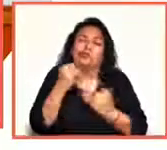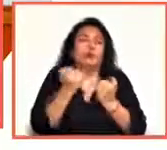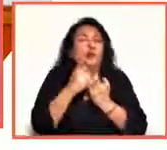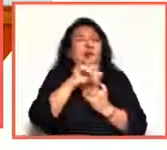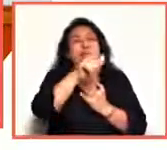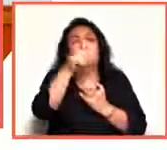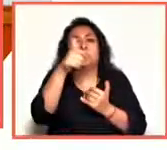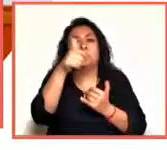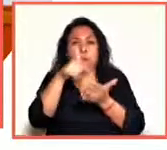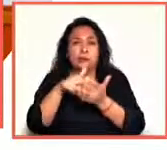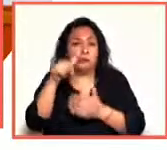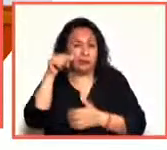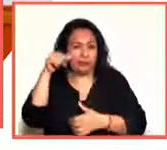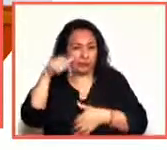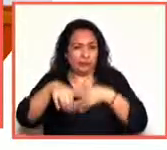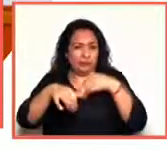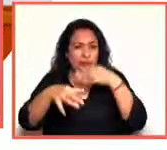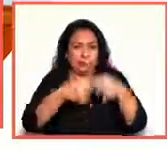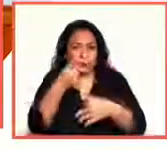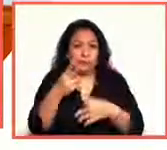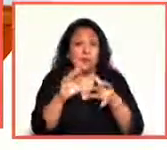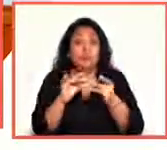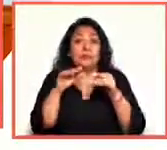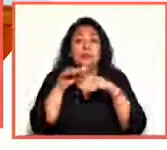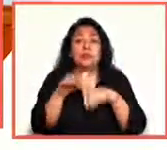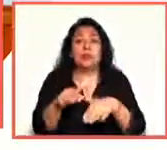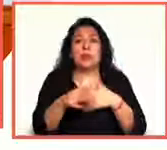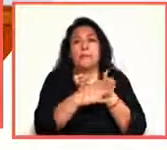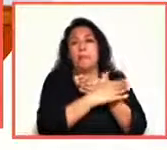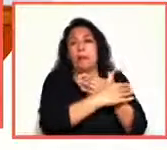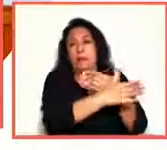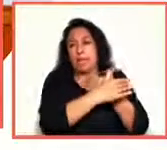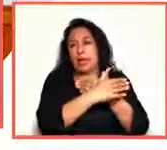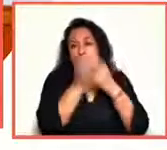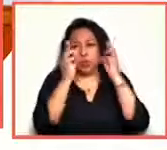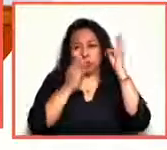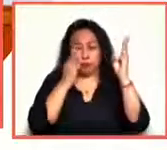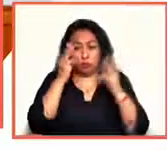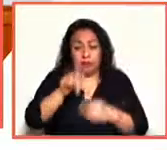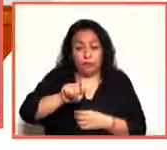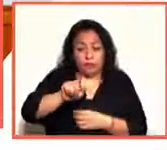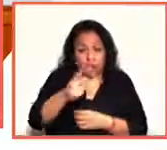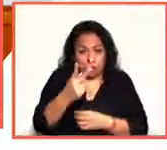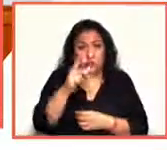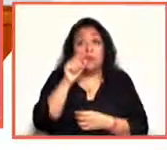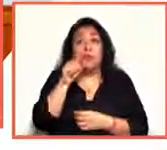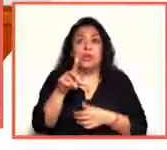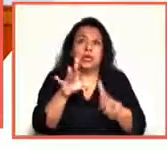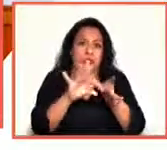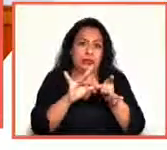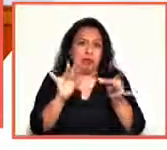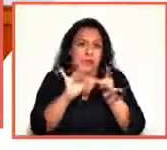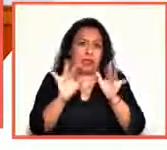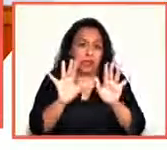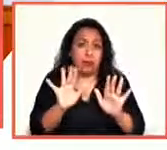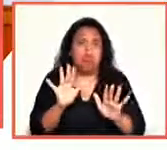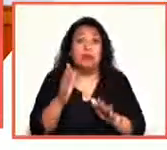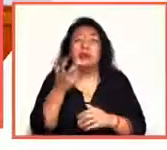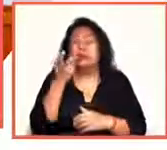este lugar, en Noticias 22, hablábamos del papalote. En el canal 22 se hablaba también del papalote. Bueno, eso está